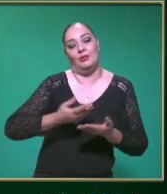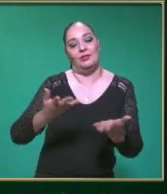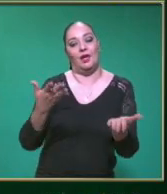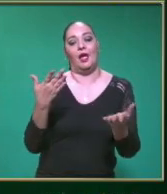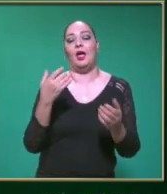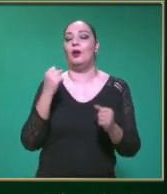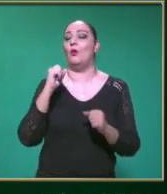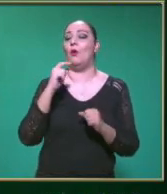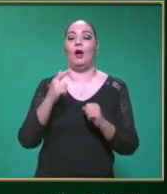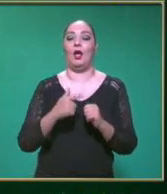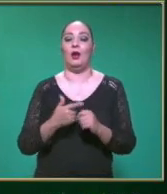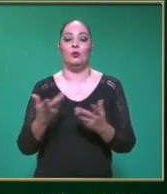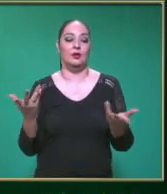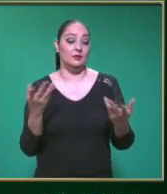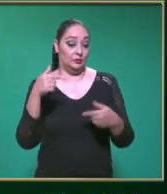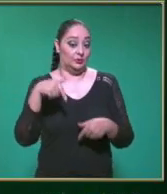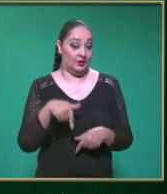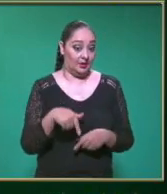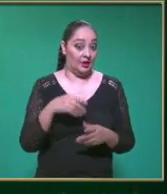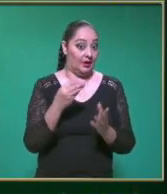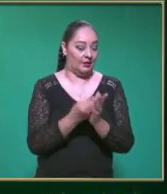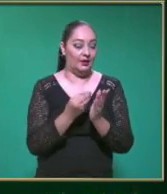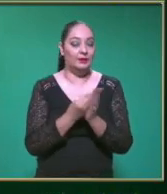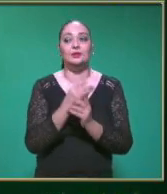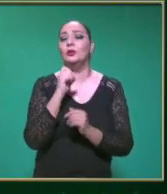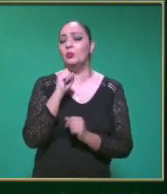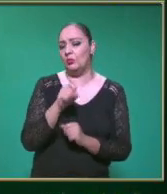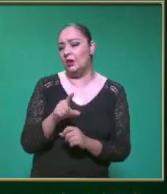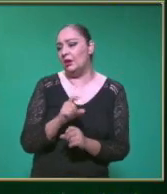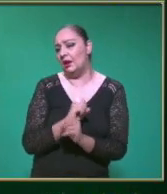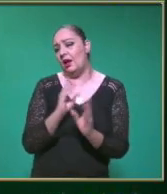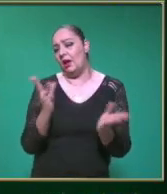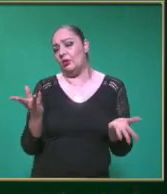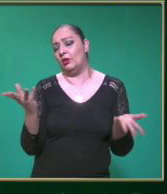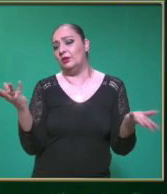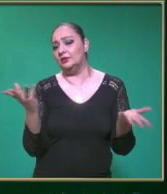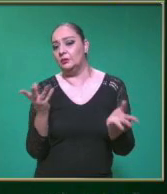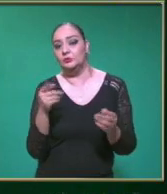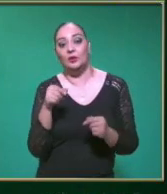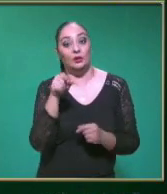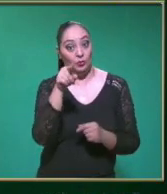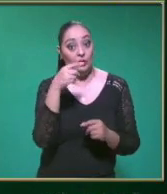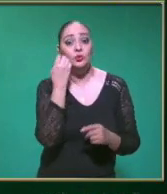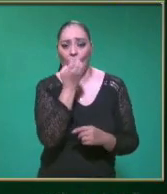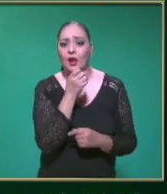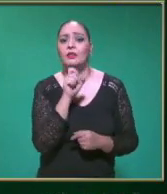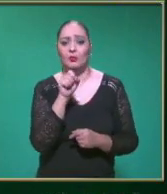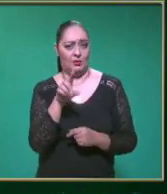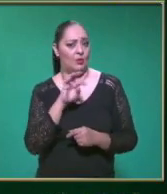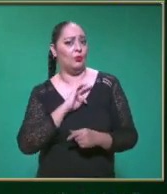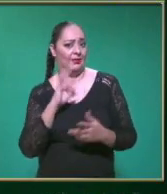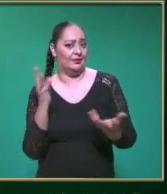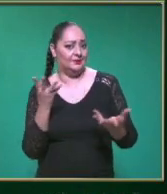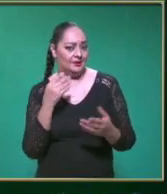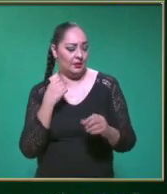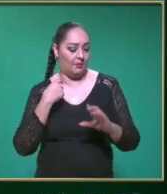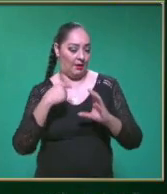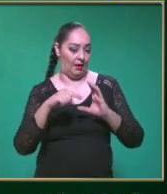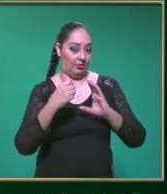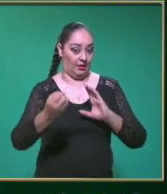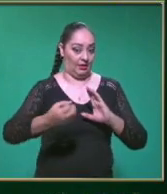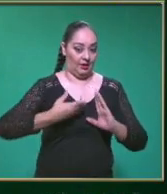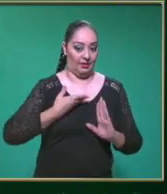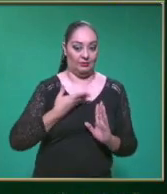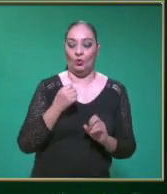programa O también por qué no Los que realizan en la escuela Los que están realizando con sus maestros En línea